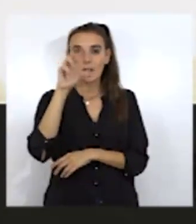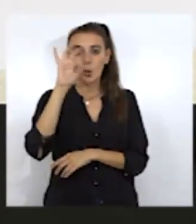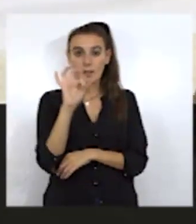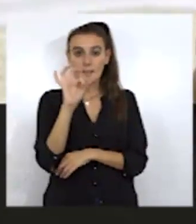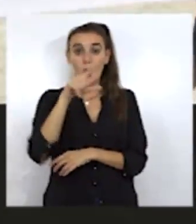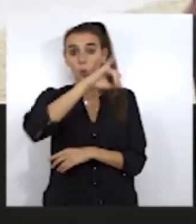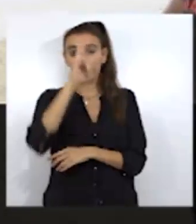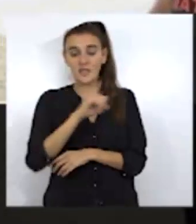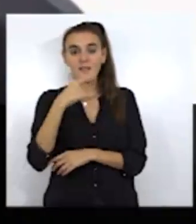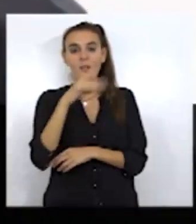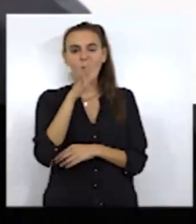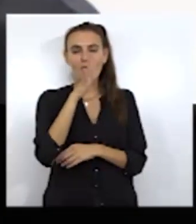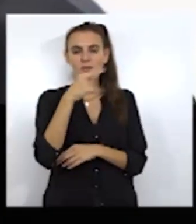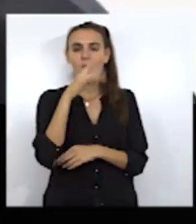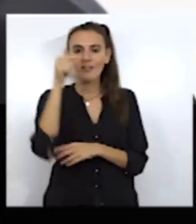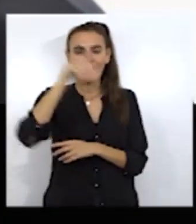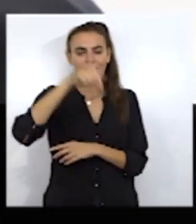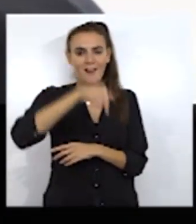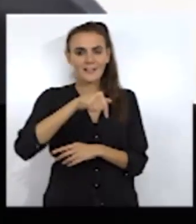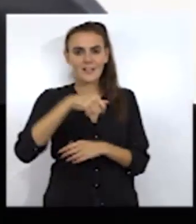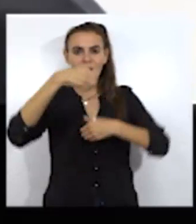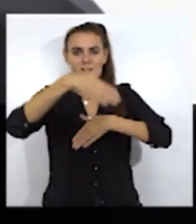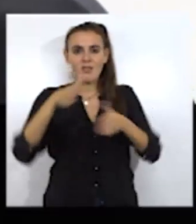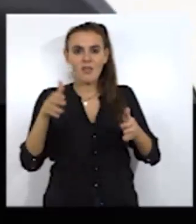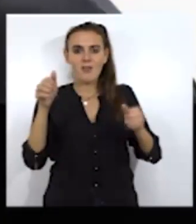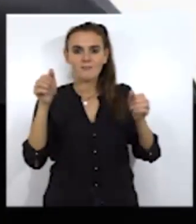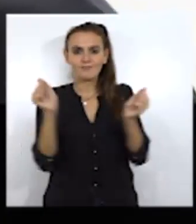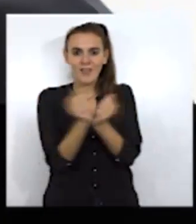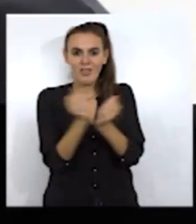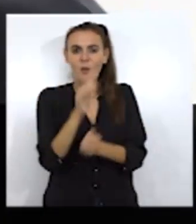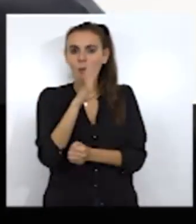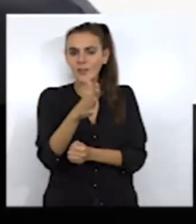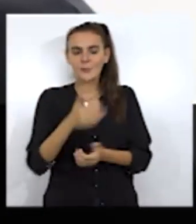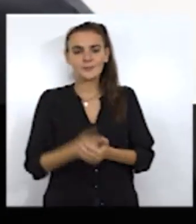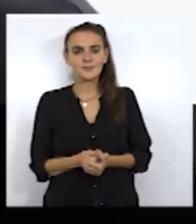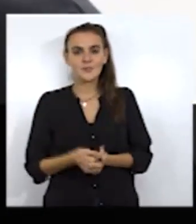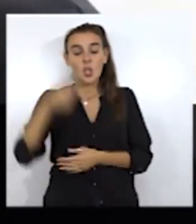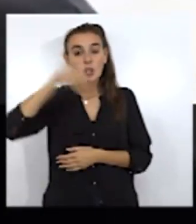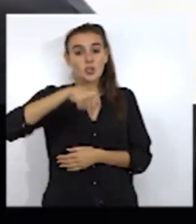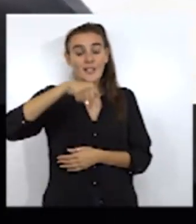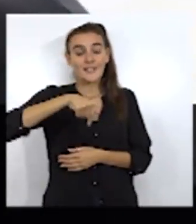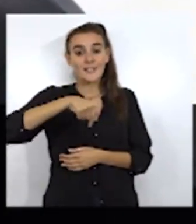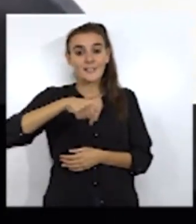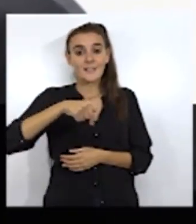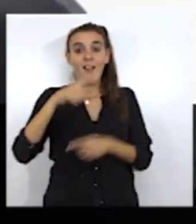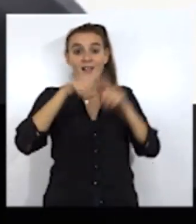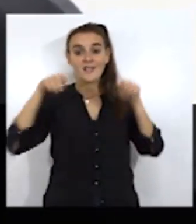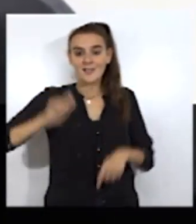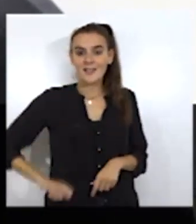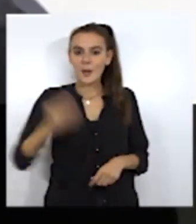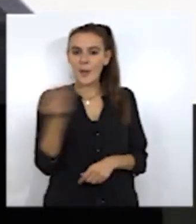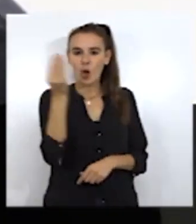los motivos que los conducen a continuar con este encierro. Llevamos sin recibir una mejora ni salarial ni laboral desde el año